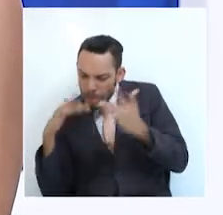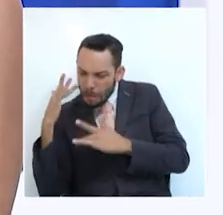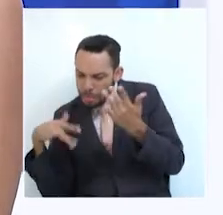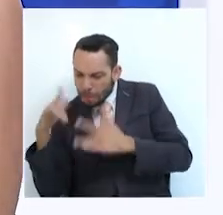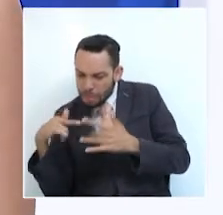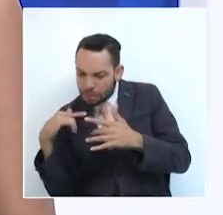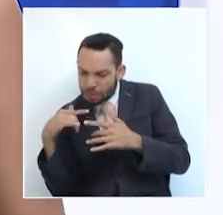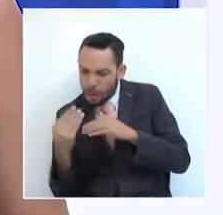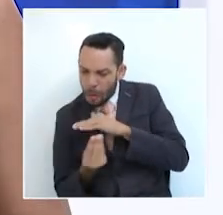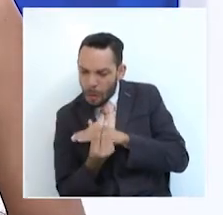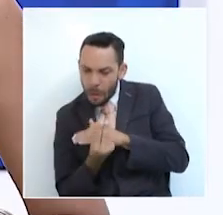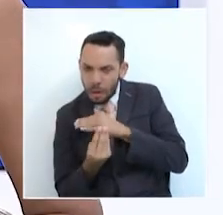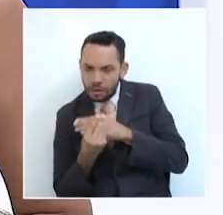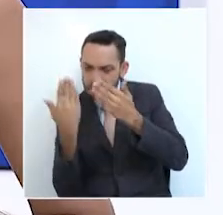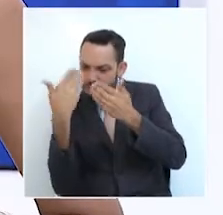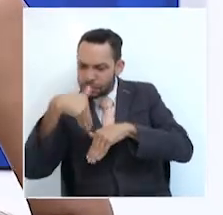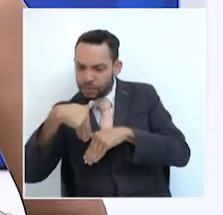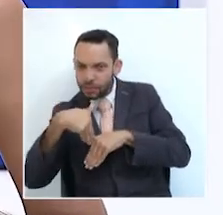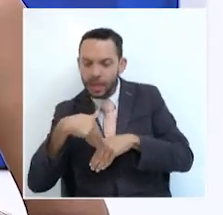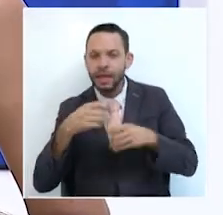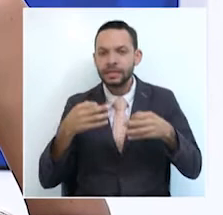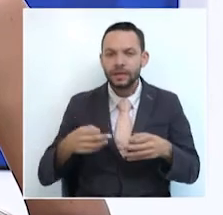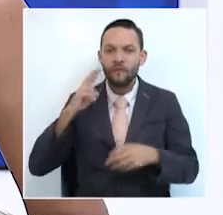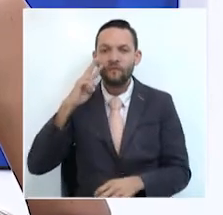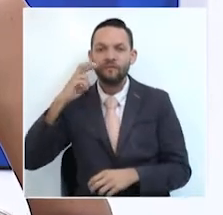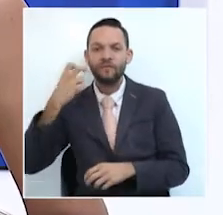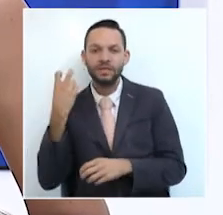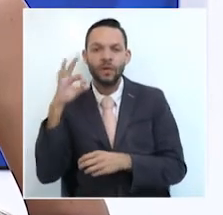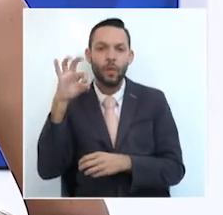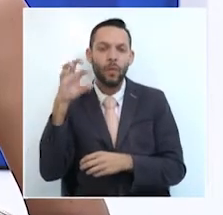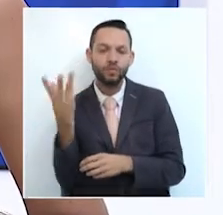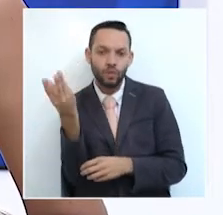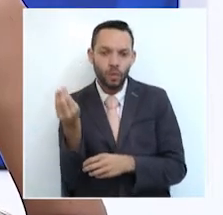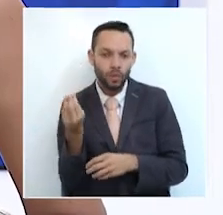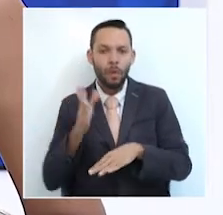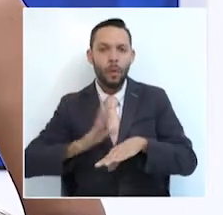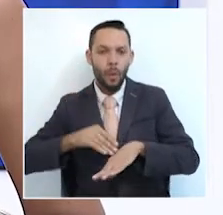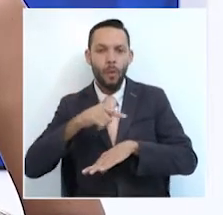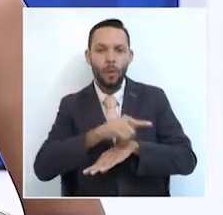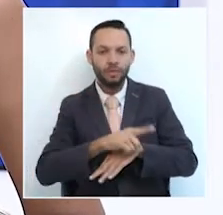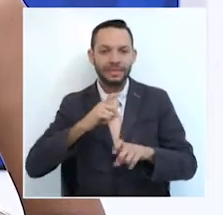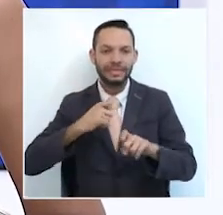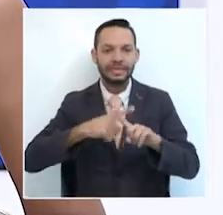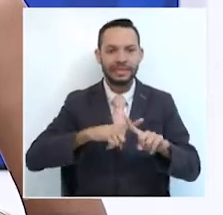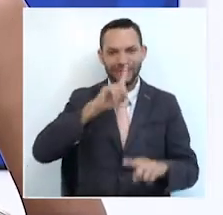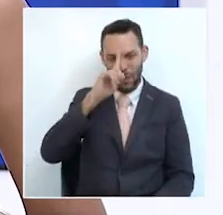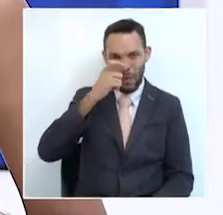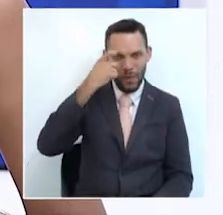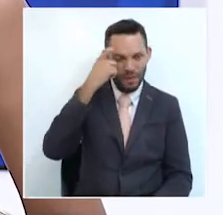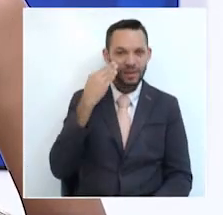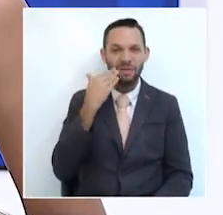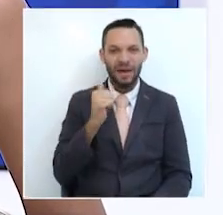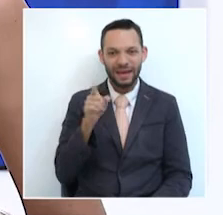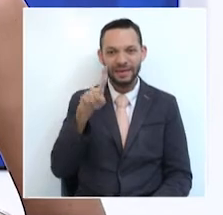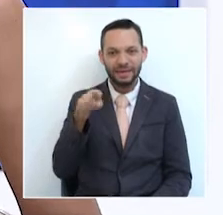La Fiscalía Octava ante la Corte Suprema de Justicia radicó el escrito de acusación contra la exgobernadora del Quindío, Sandra